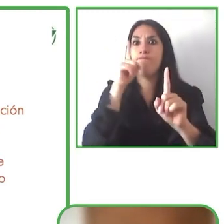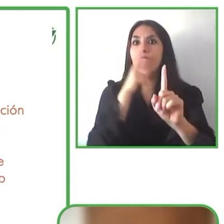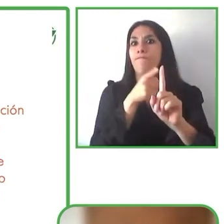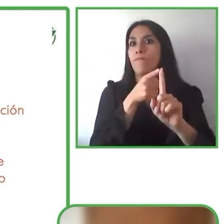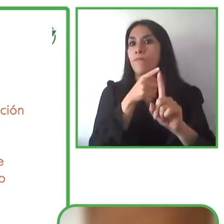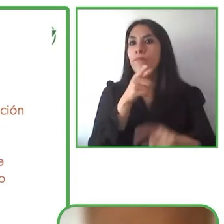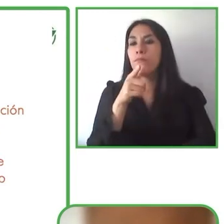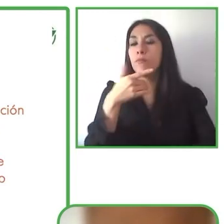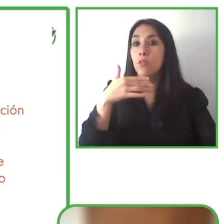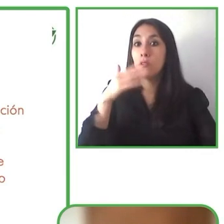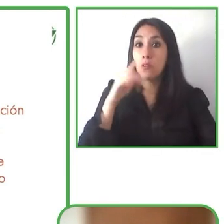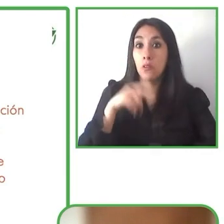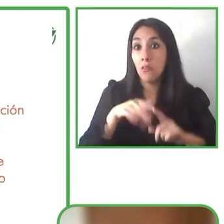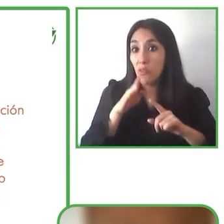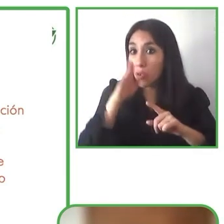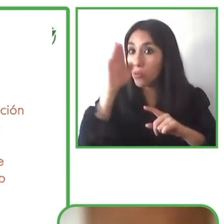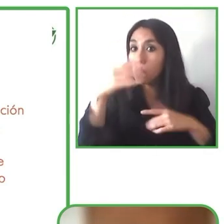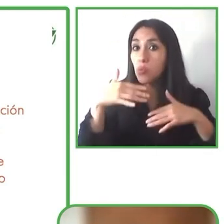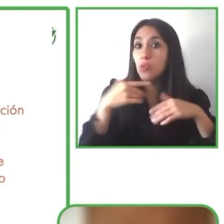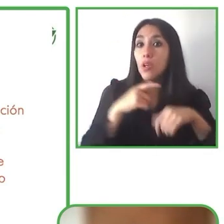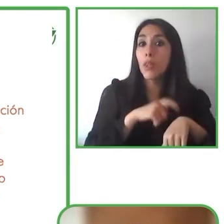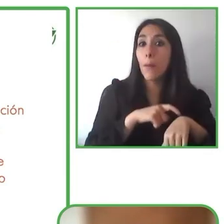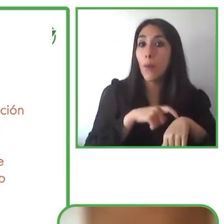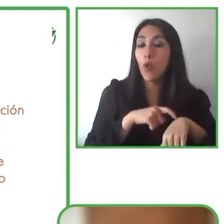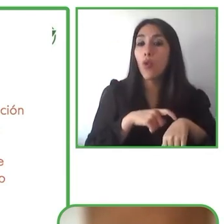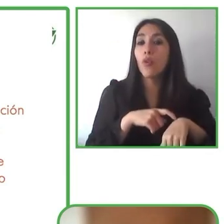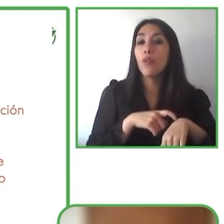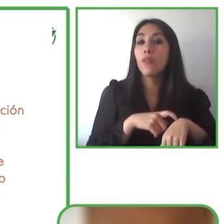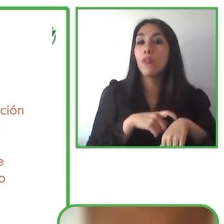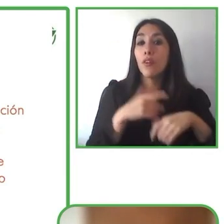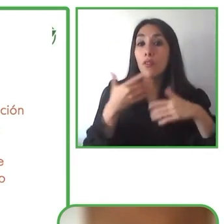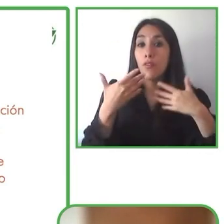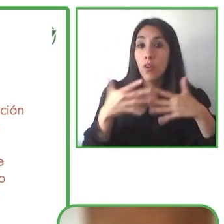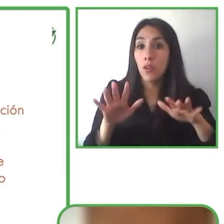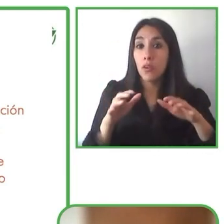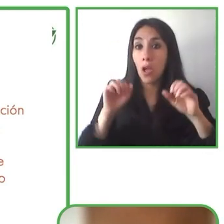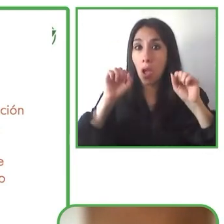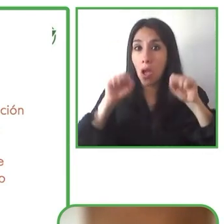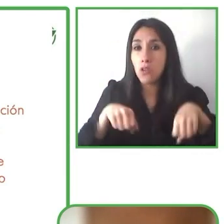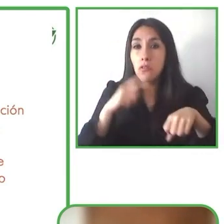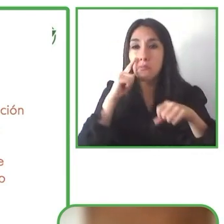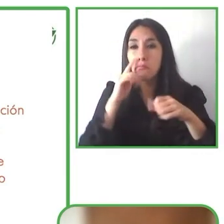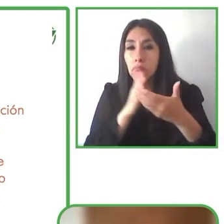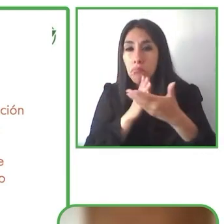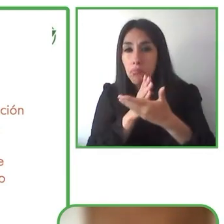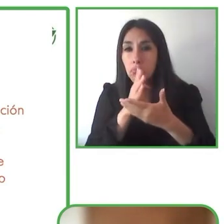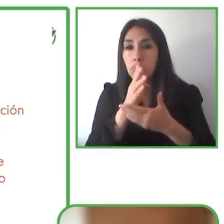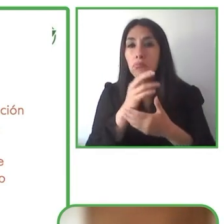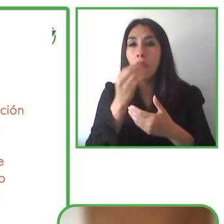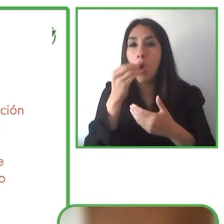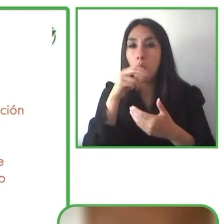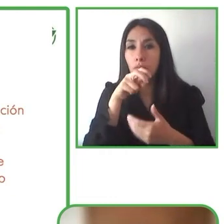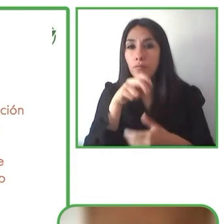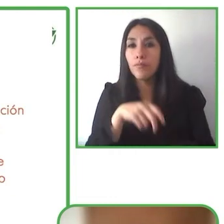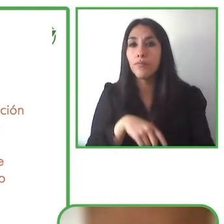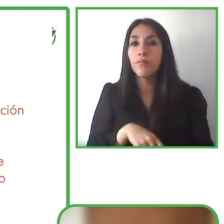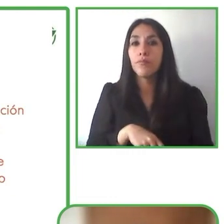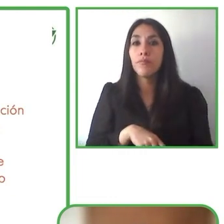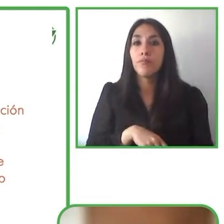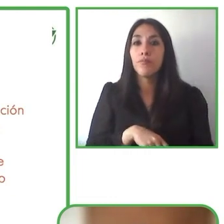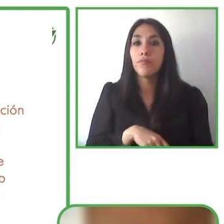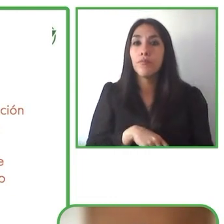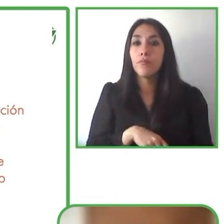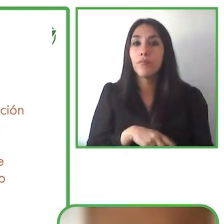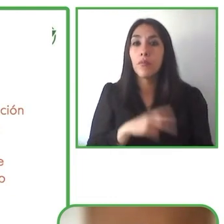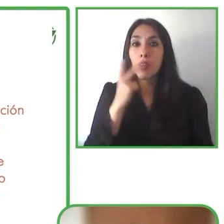había podido caminar en esa línea nos dimos nos cuenta que el verdadero corazón de